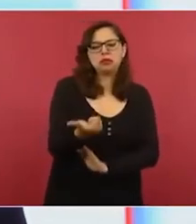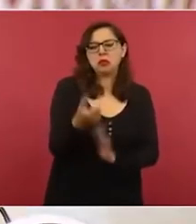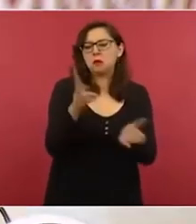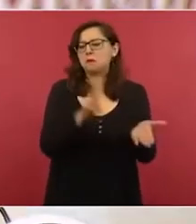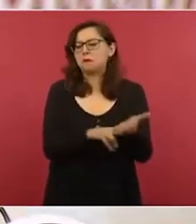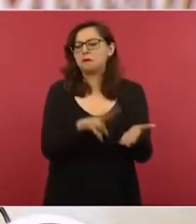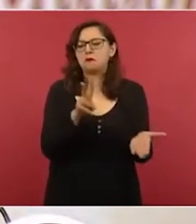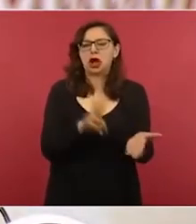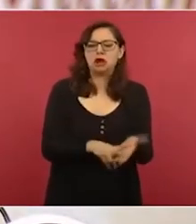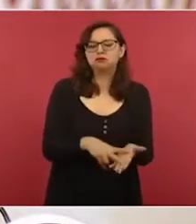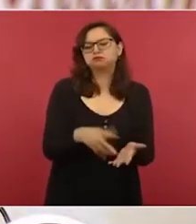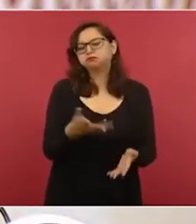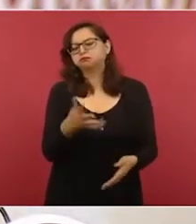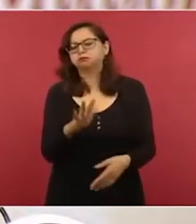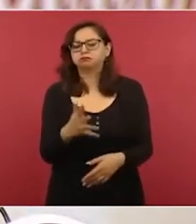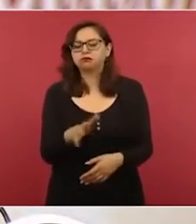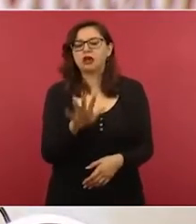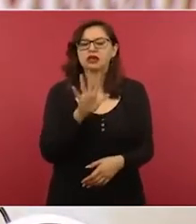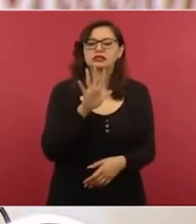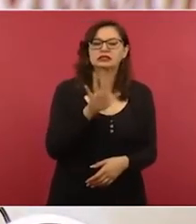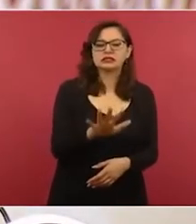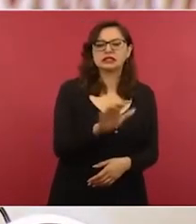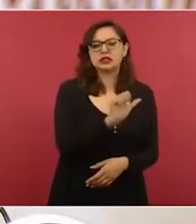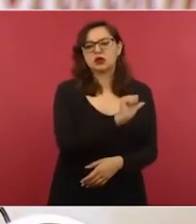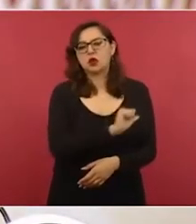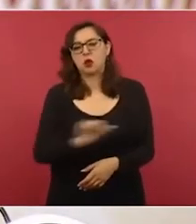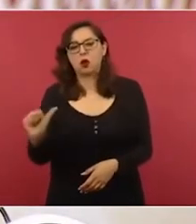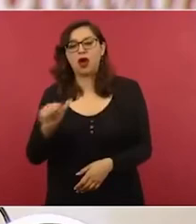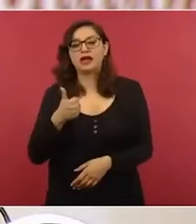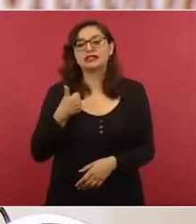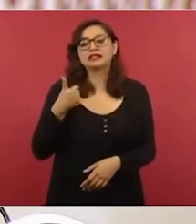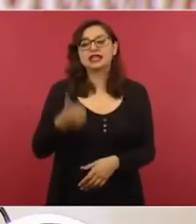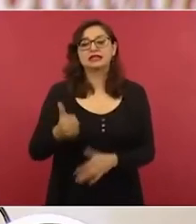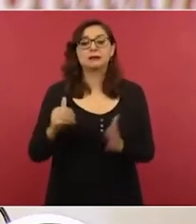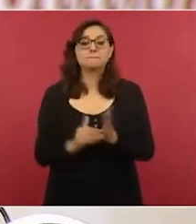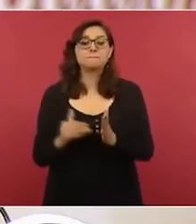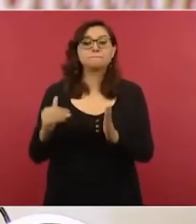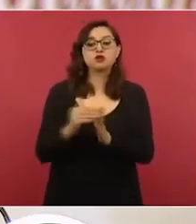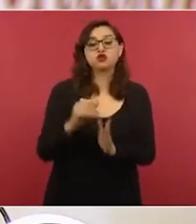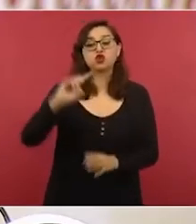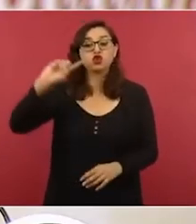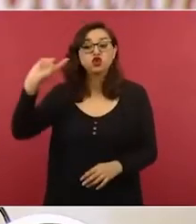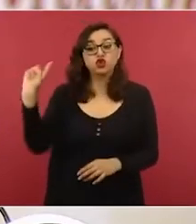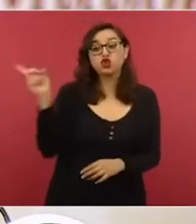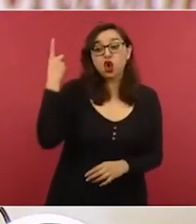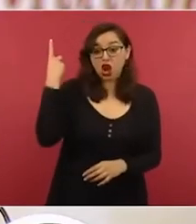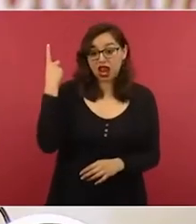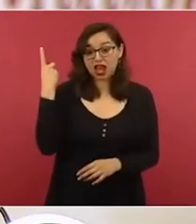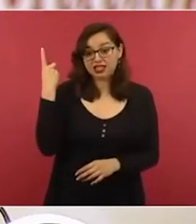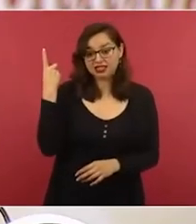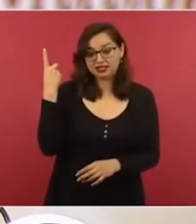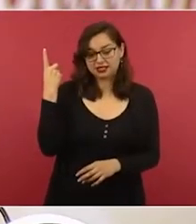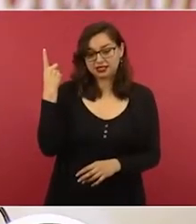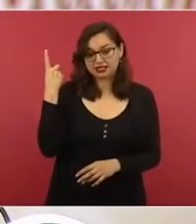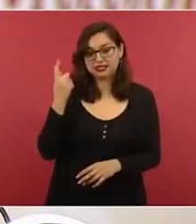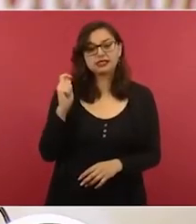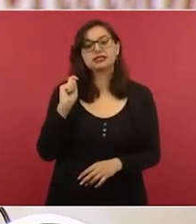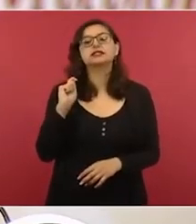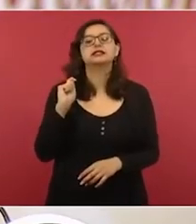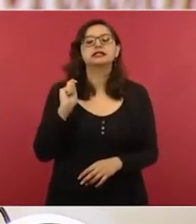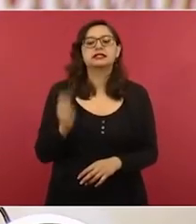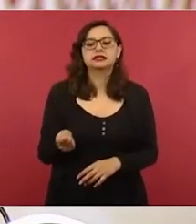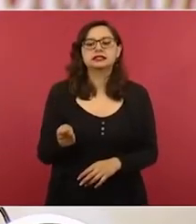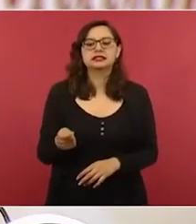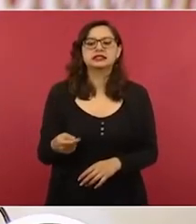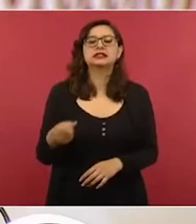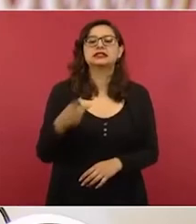conjunto van de los cinco a más de seis millones de dólares, es decir, unos